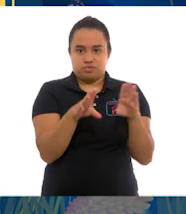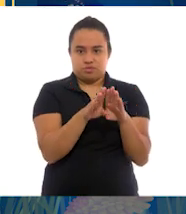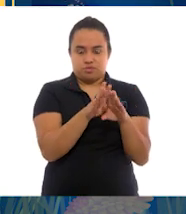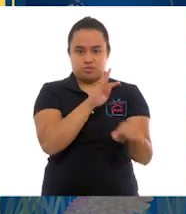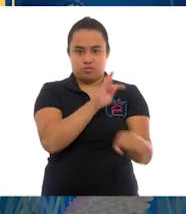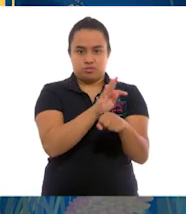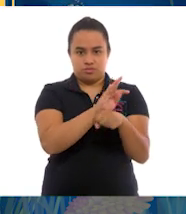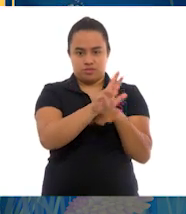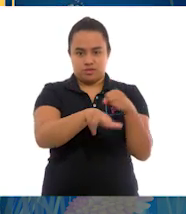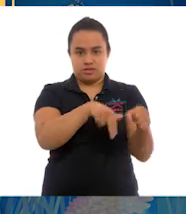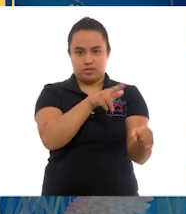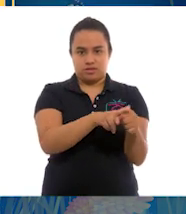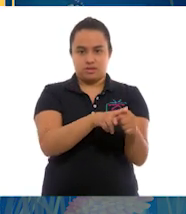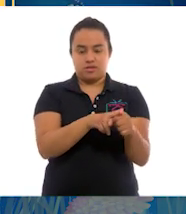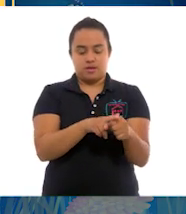protege la vida.